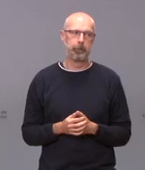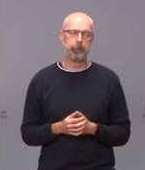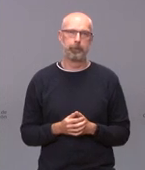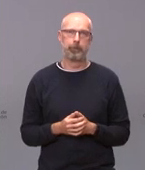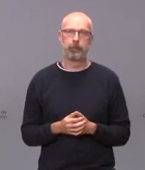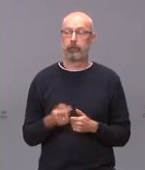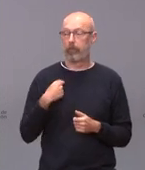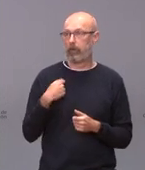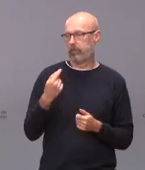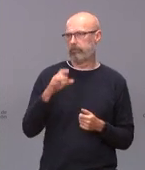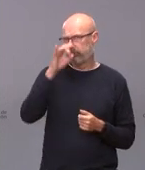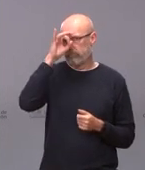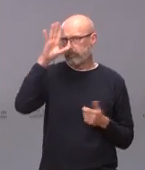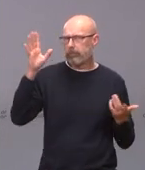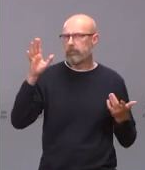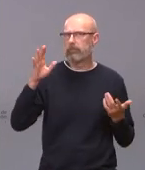piedra